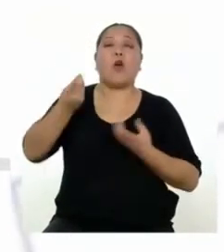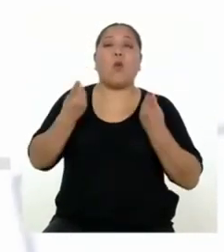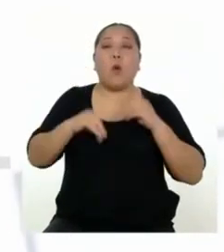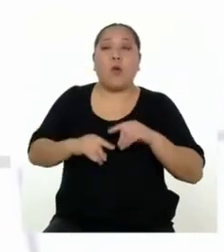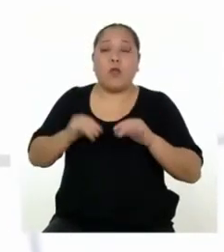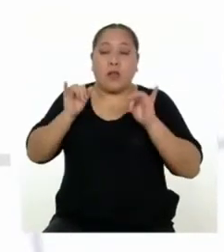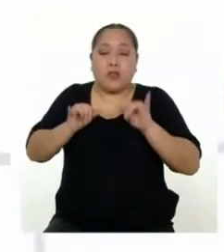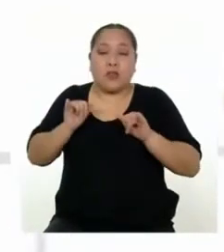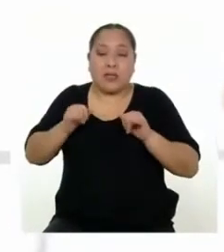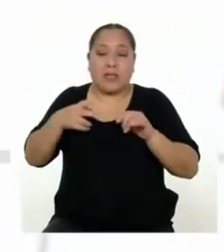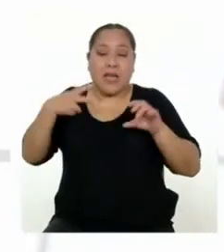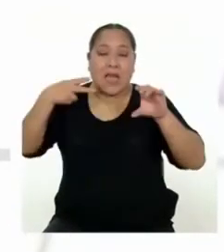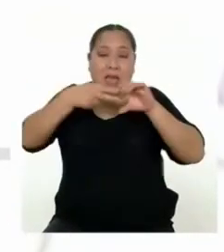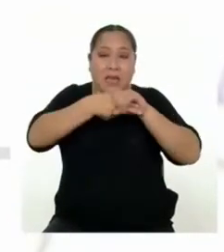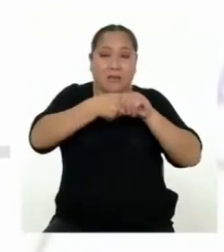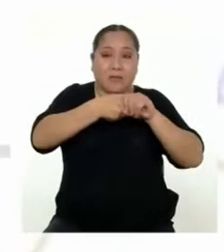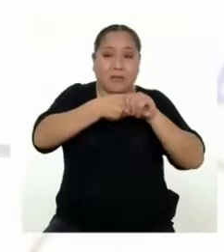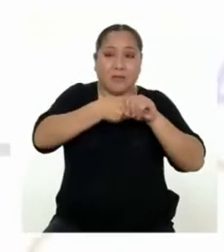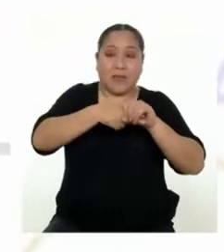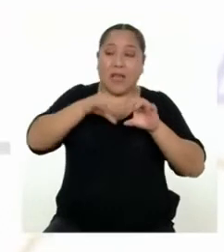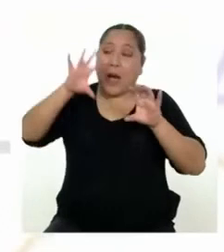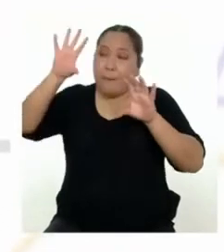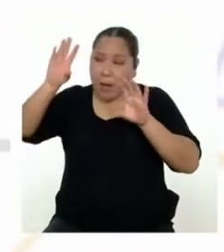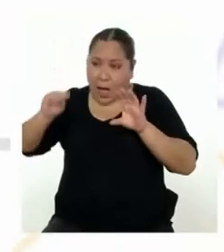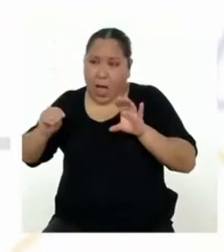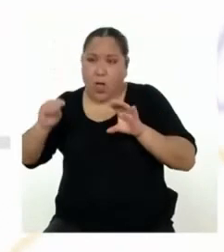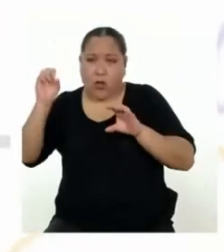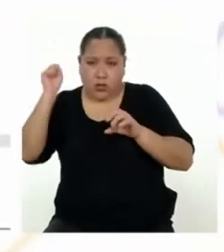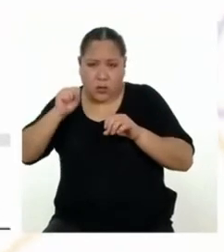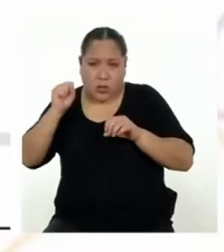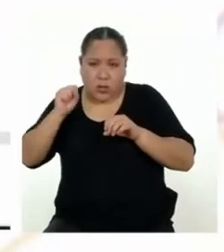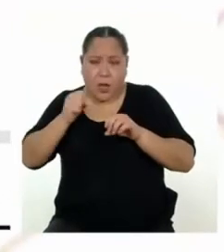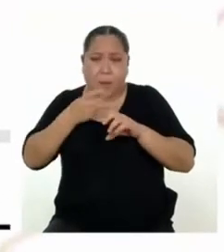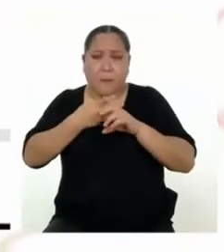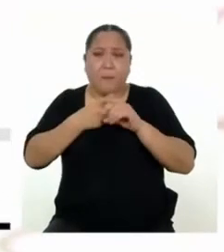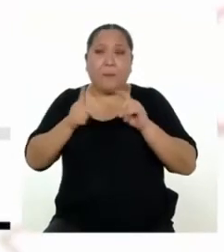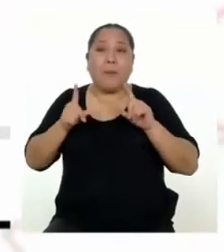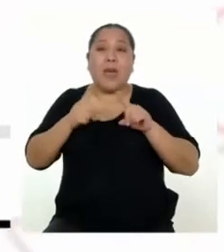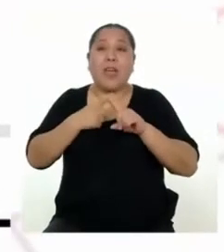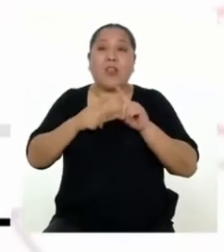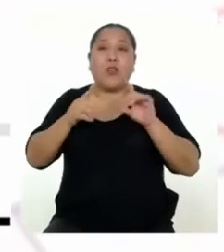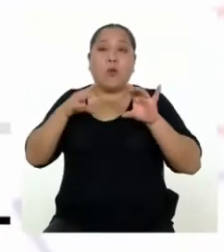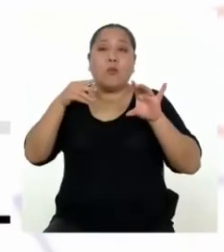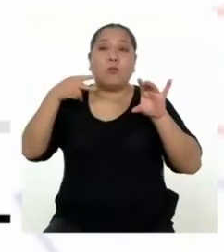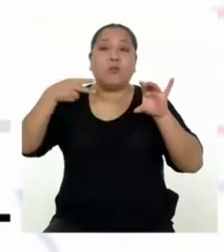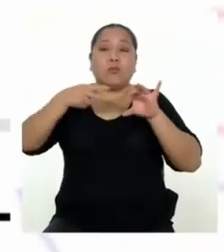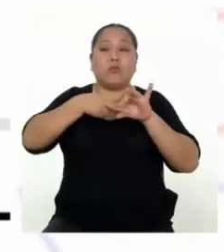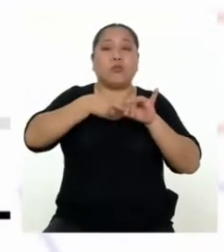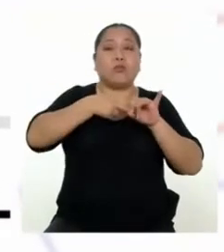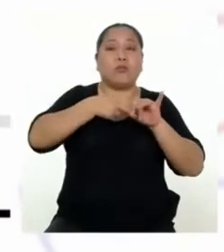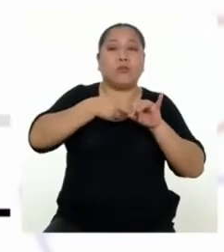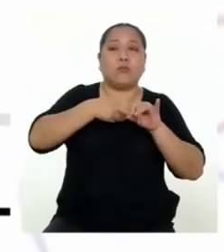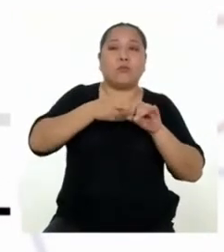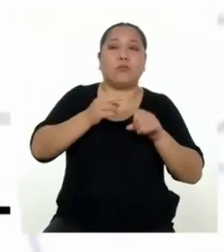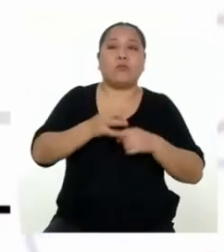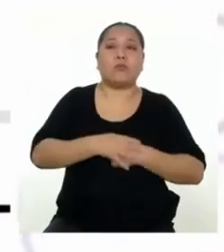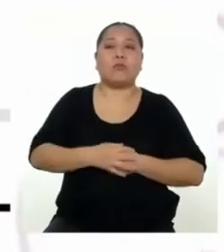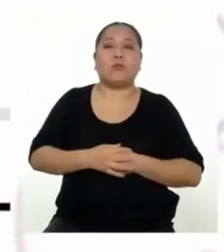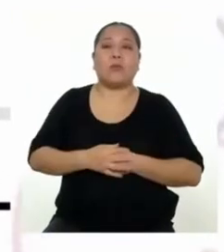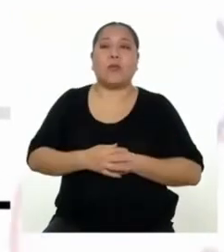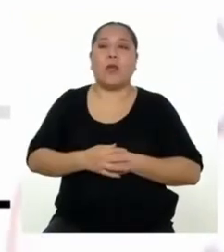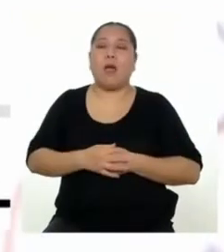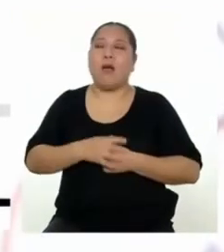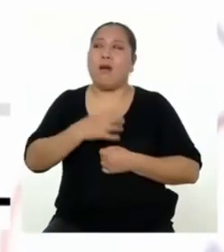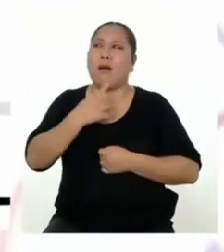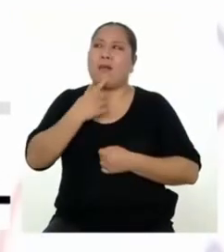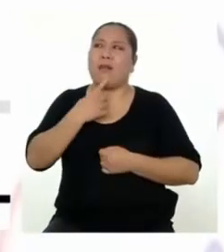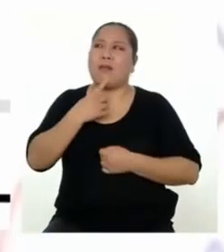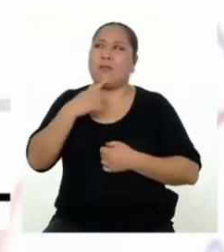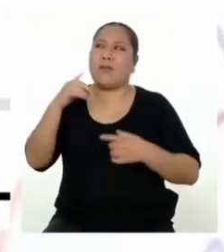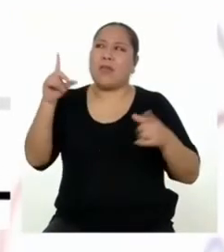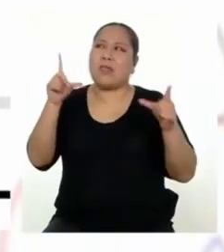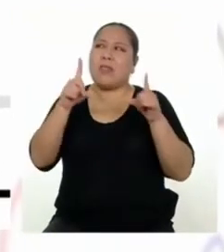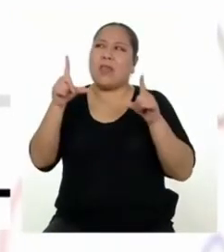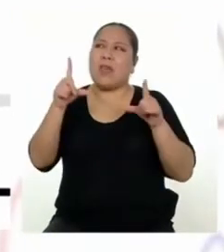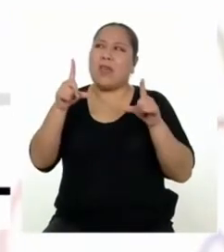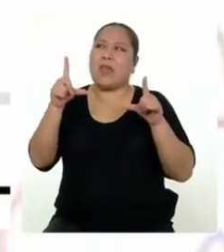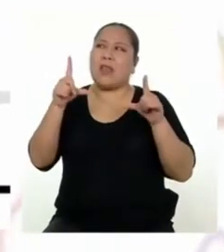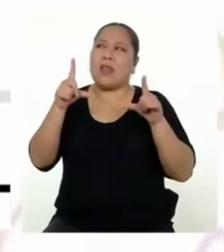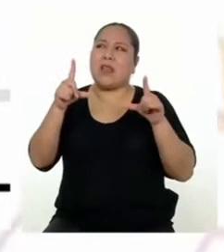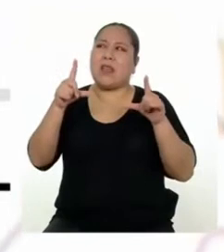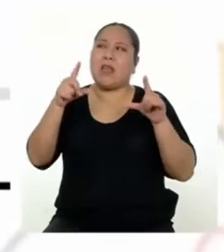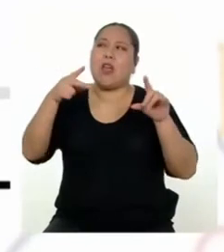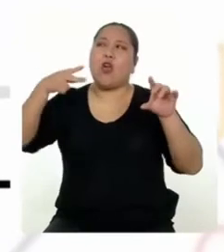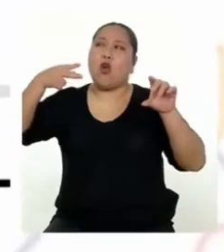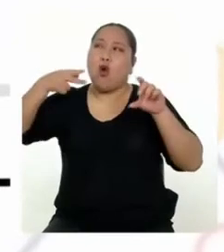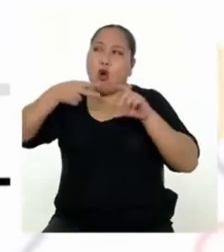los equipos a pesar de que están apagados. Ah, o sea, si dejo mi tele conectada